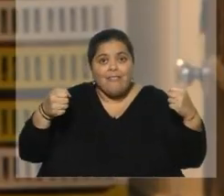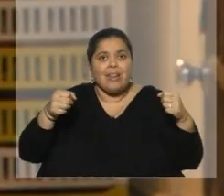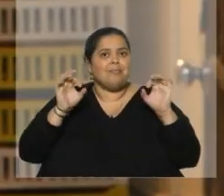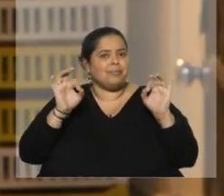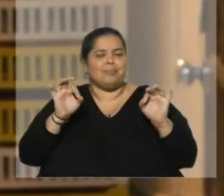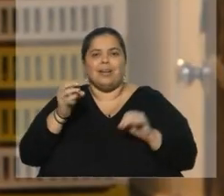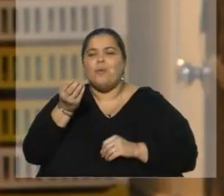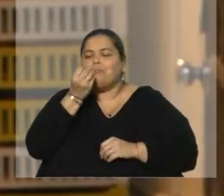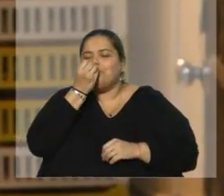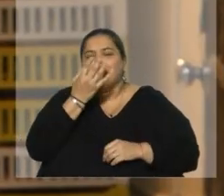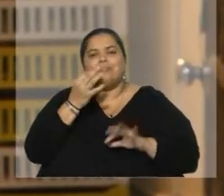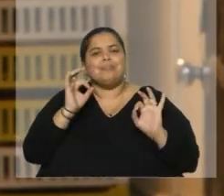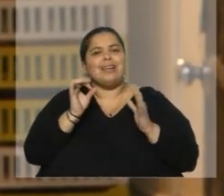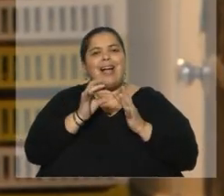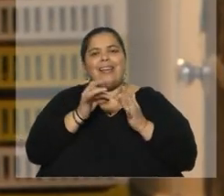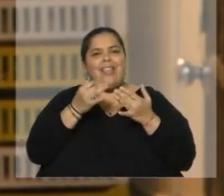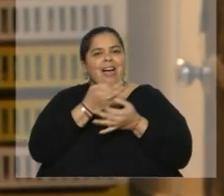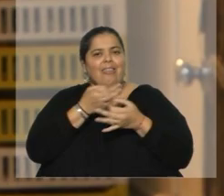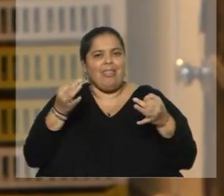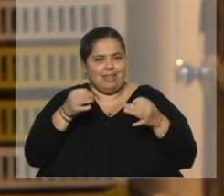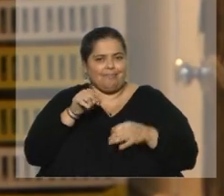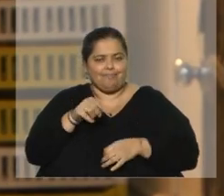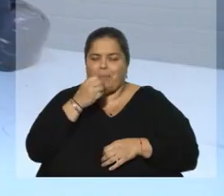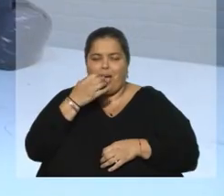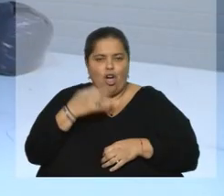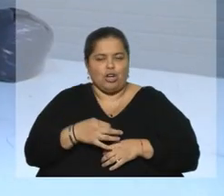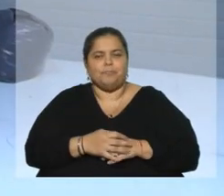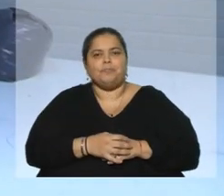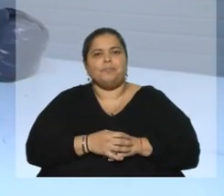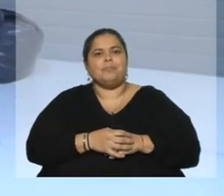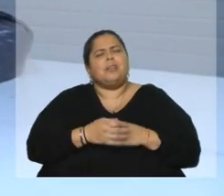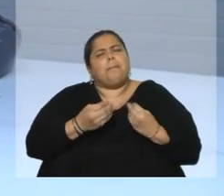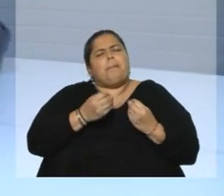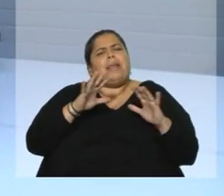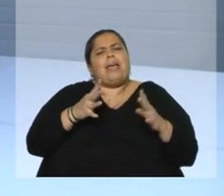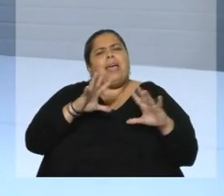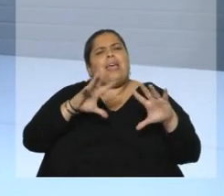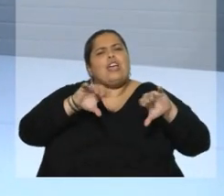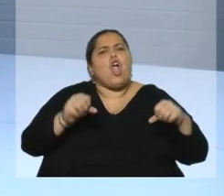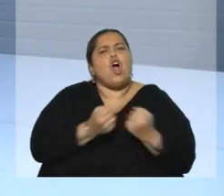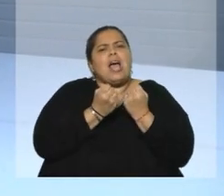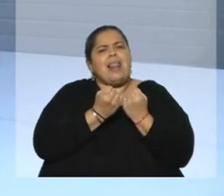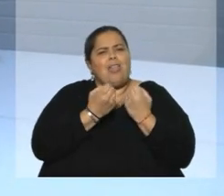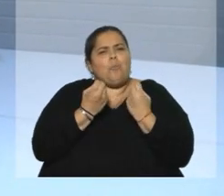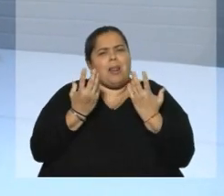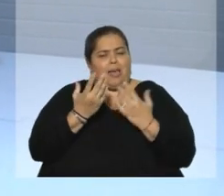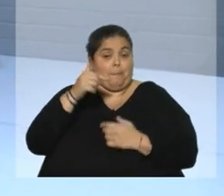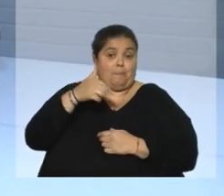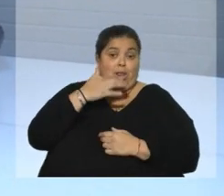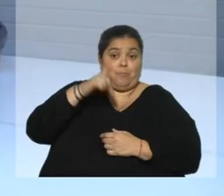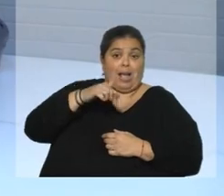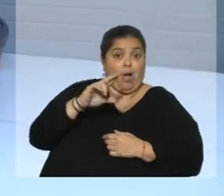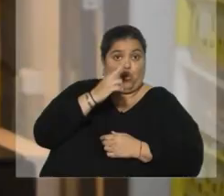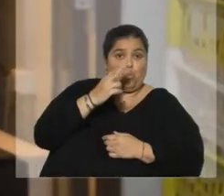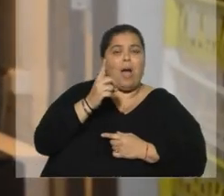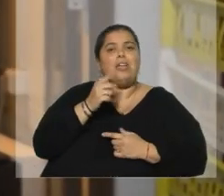indoor. Y eso hace valer mucho más el producto, obviamente. ¿Qué ventaja tiene el congelarlo? Y bueno, en nuestro país, por ejemplo, que es un